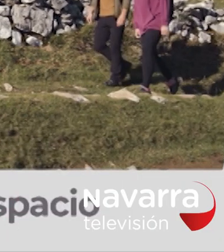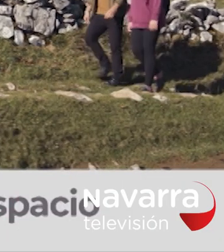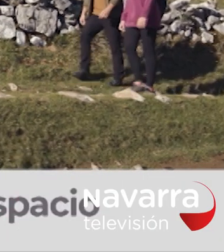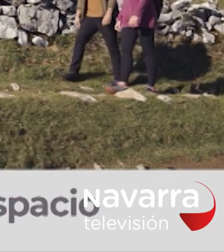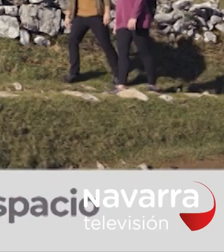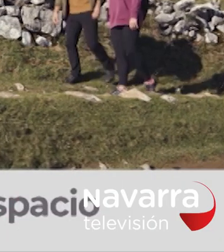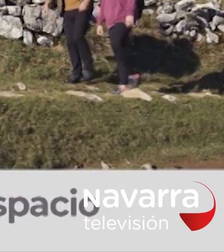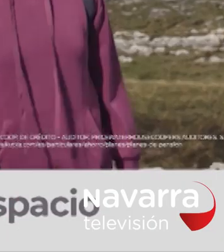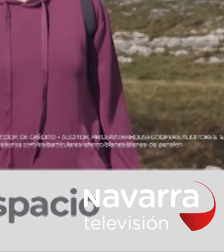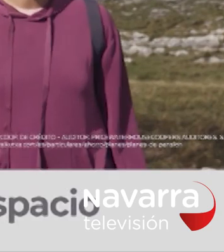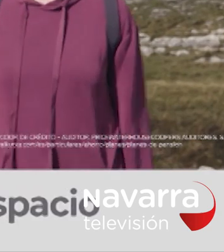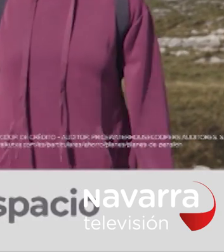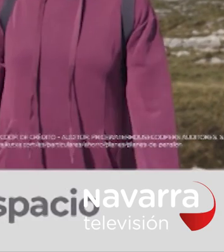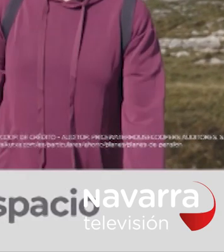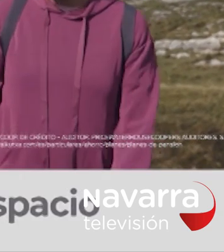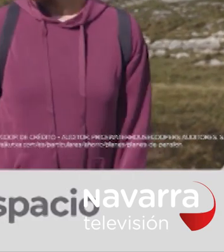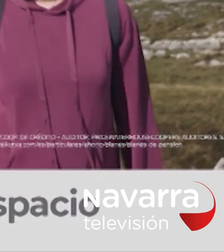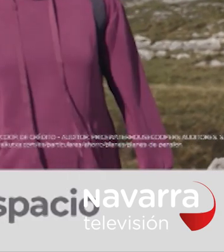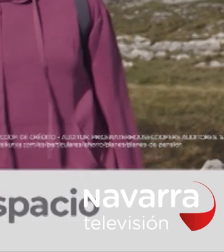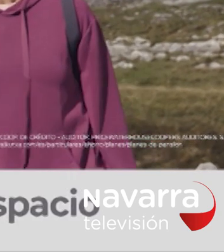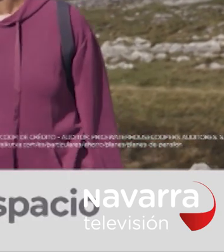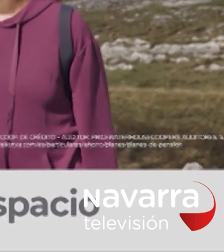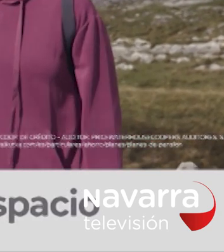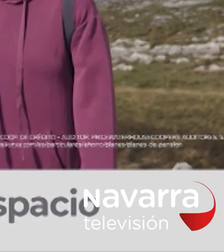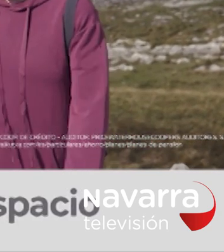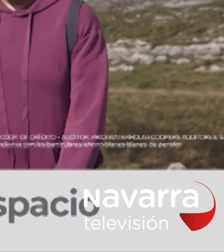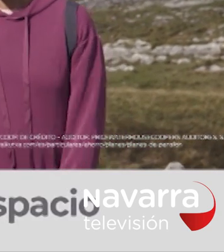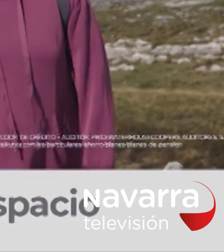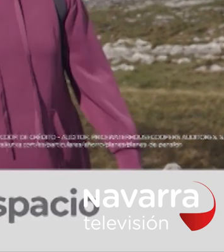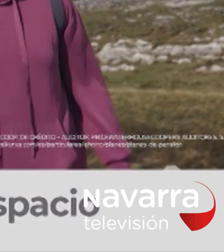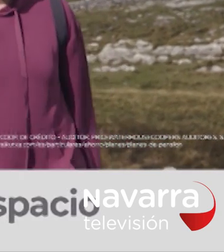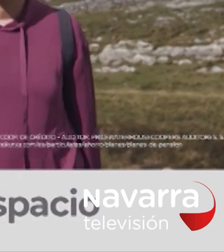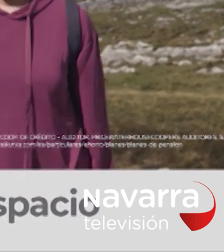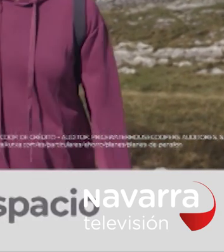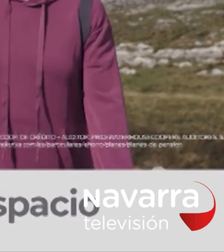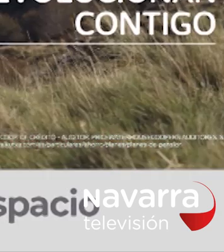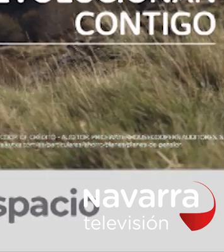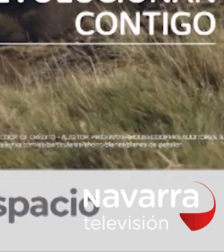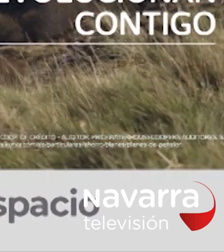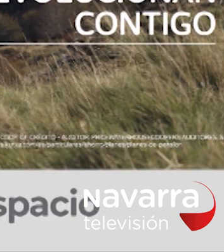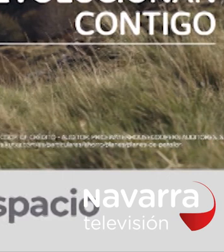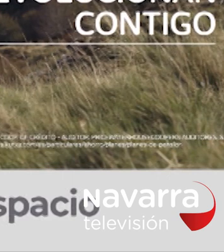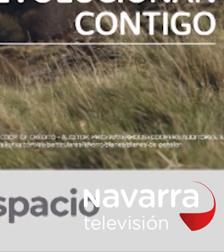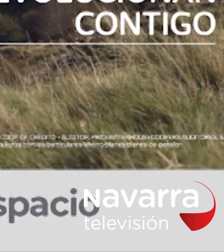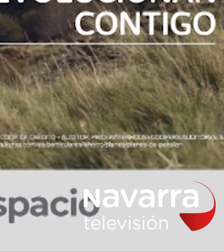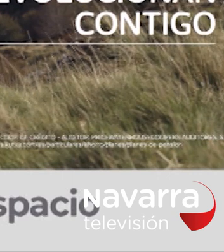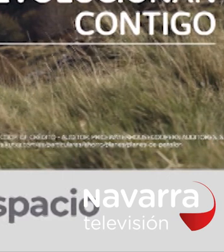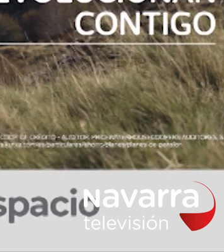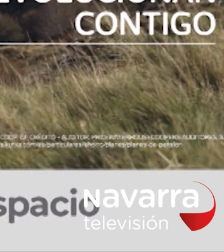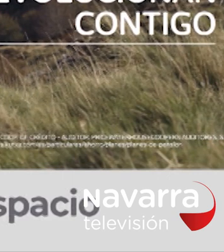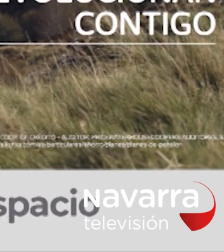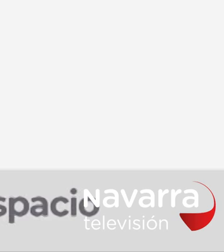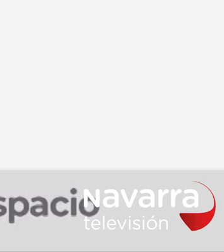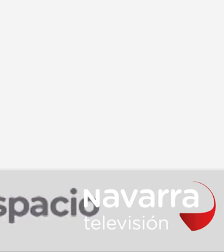20 años juntos Y lo que nos queda Y lo que hemos cambiado Y lo que cambiaremos Planes de pensión,